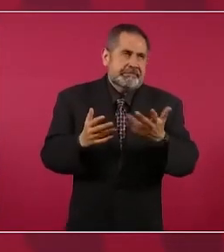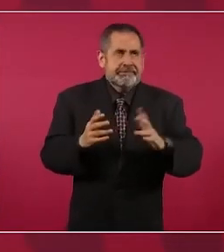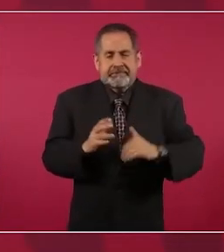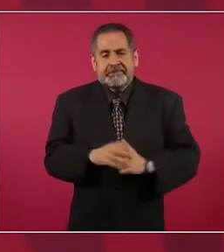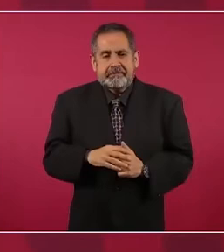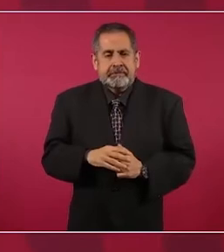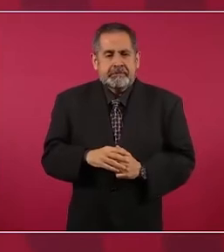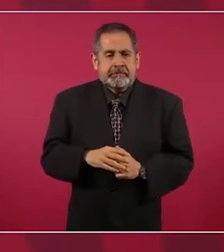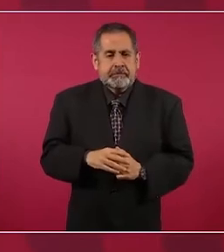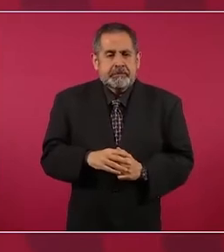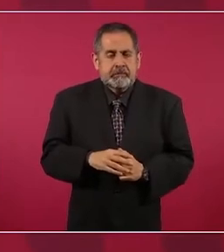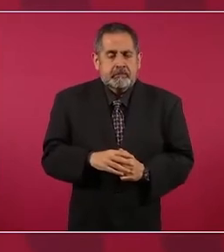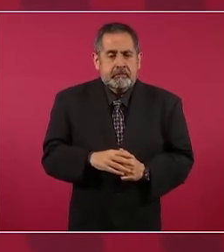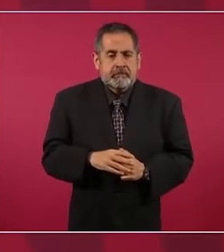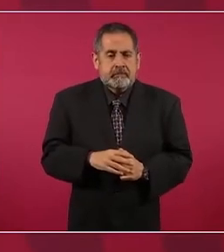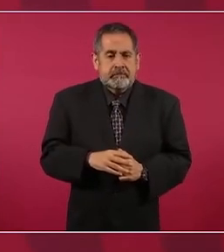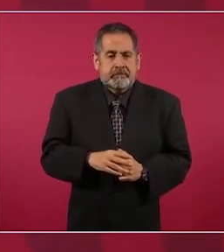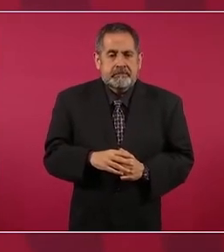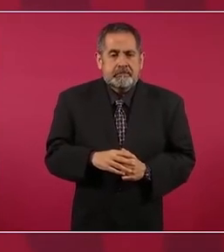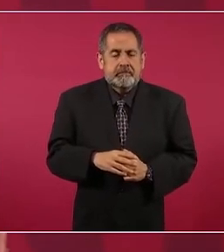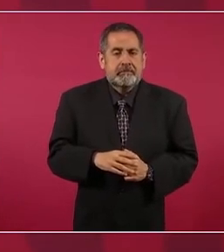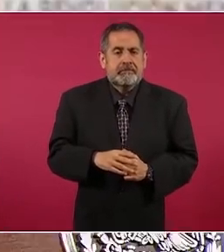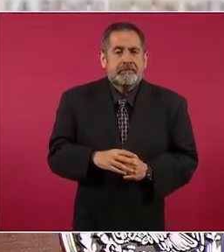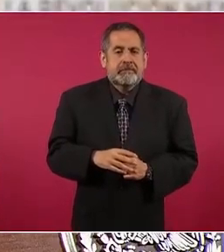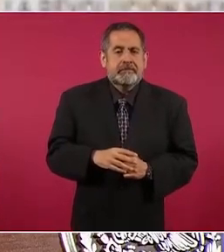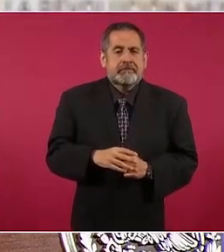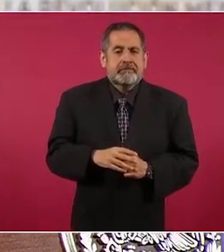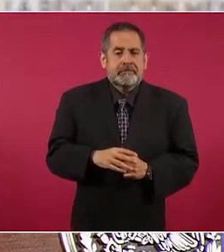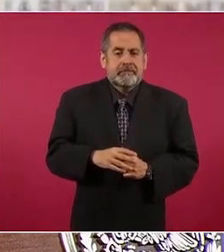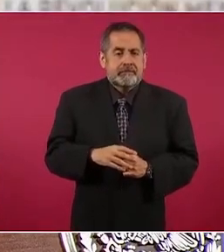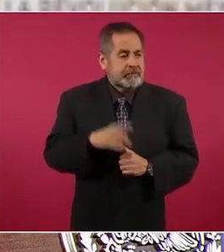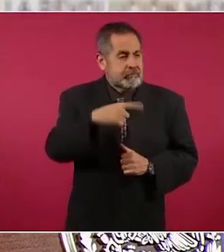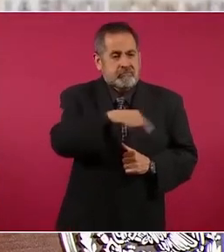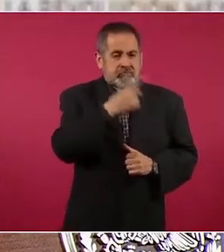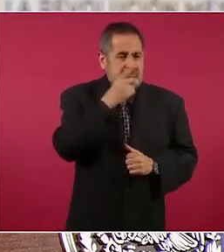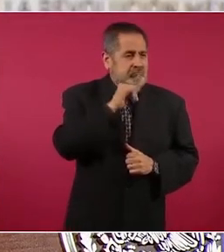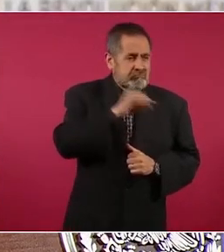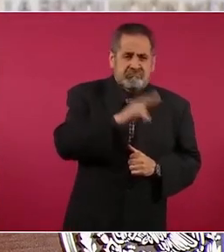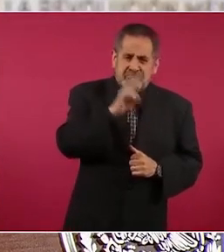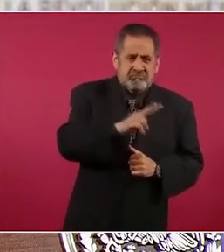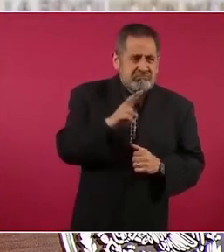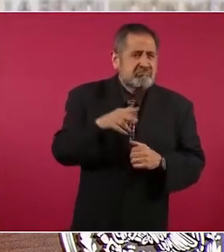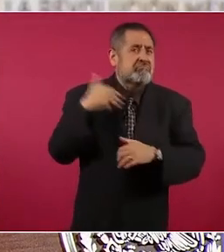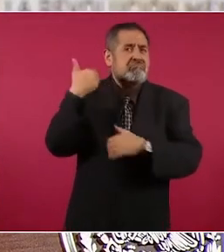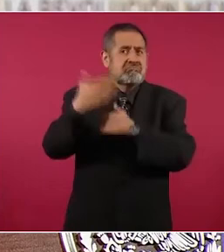sostenían que era Venezuela.